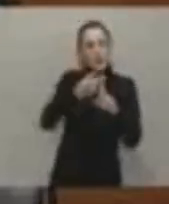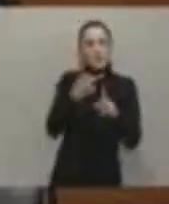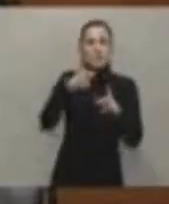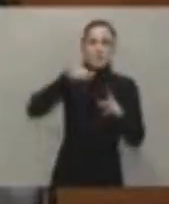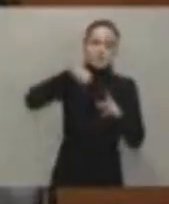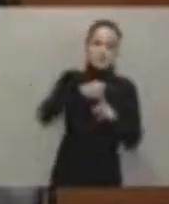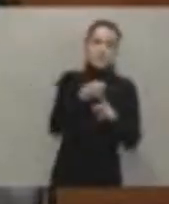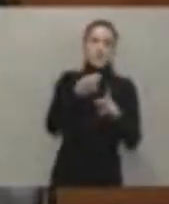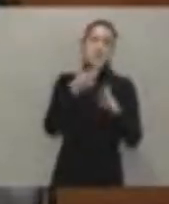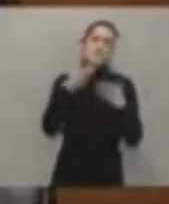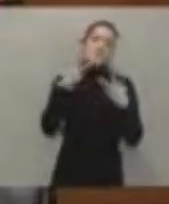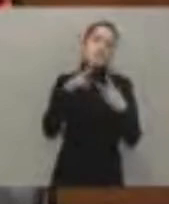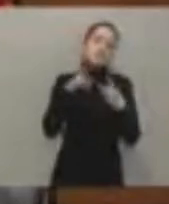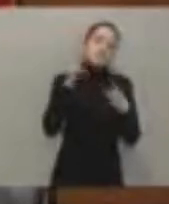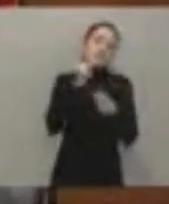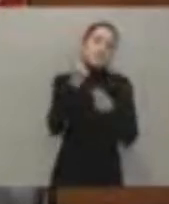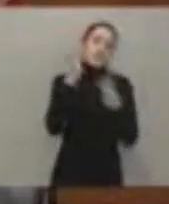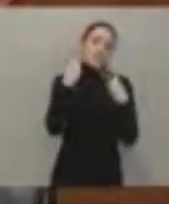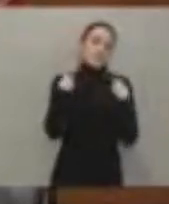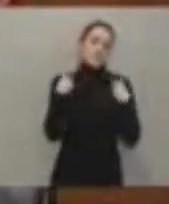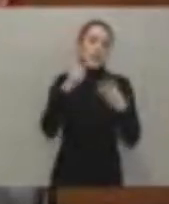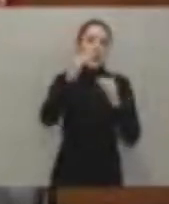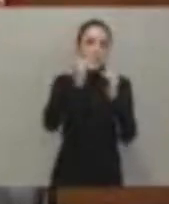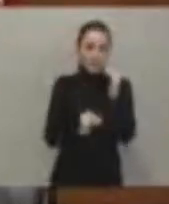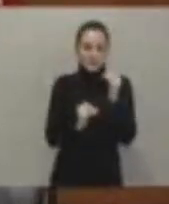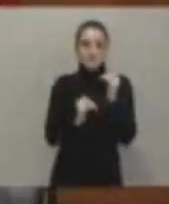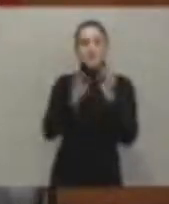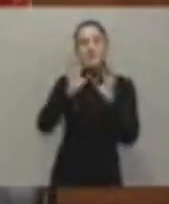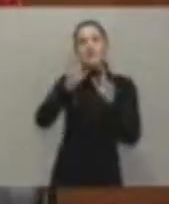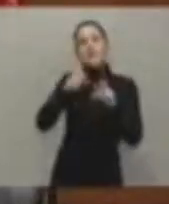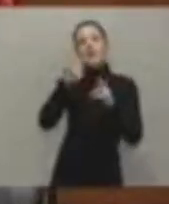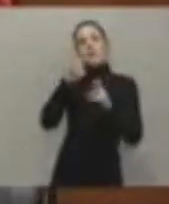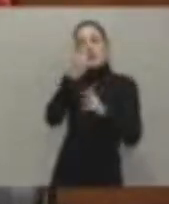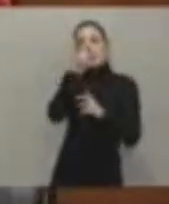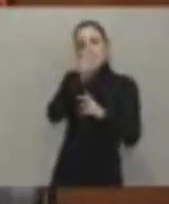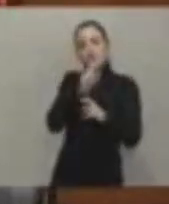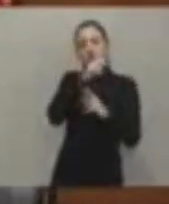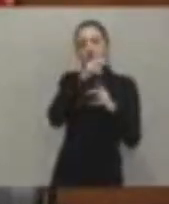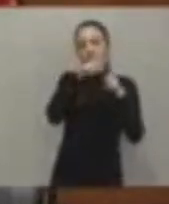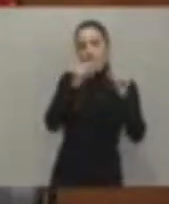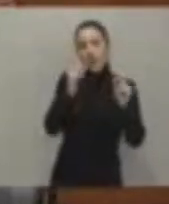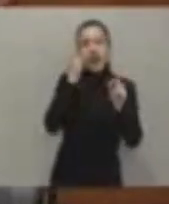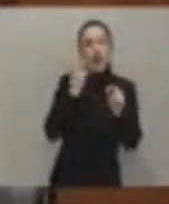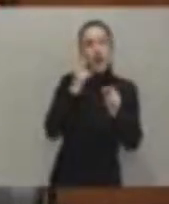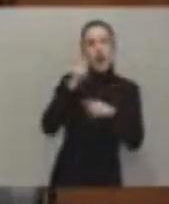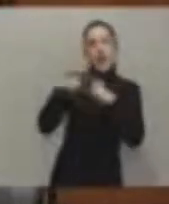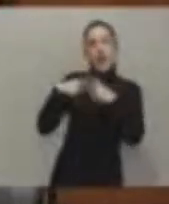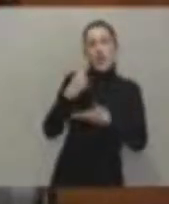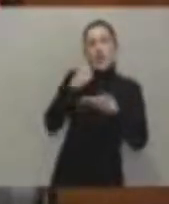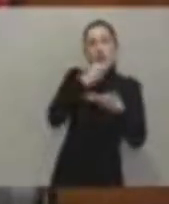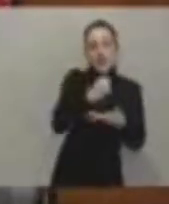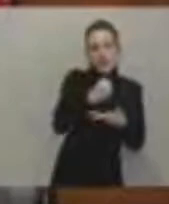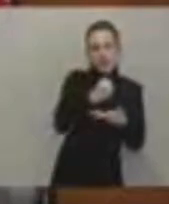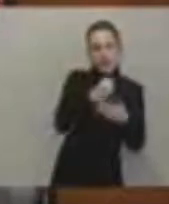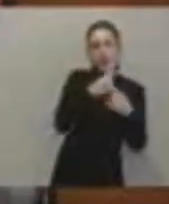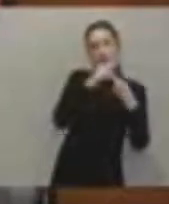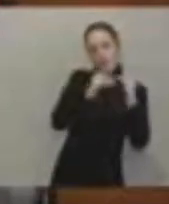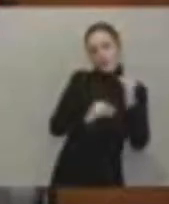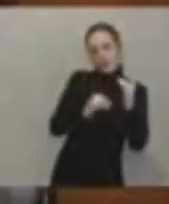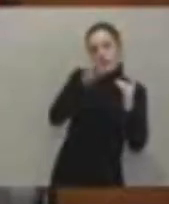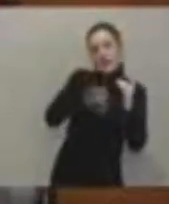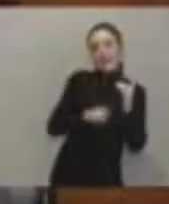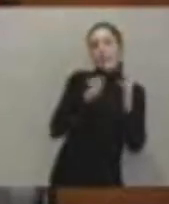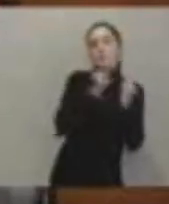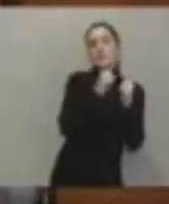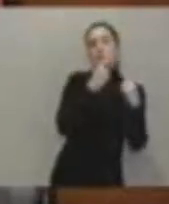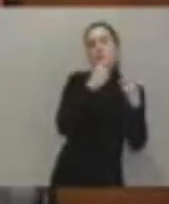justo que un asturiano con idéntica herencia que un cántabro pague en Asturias más de 20.000 euros